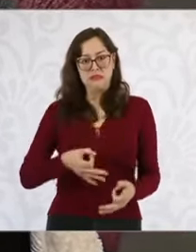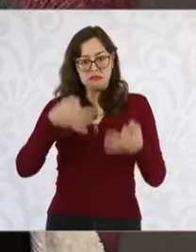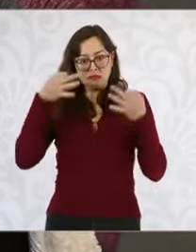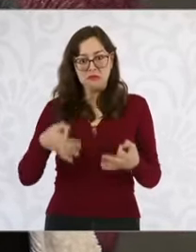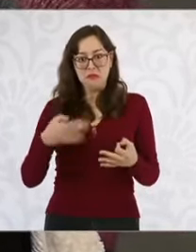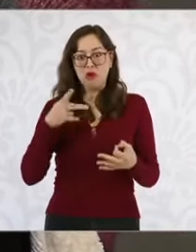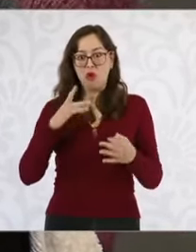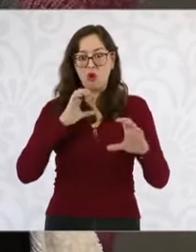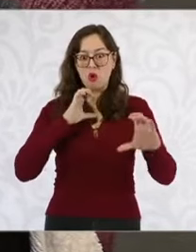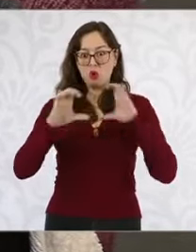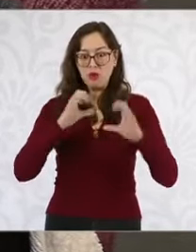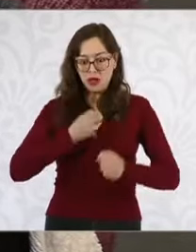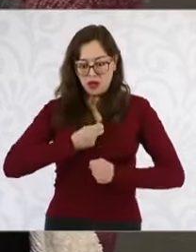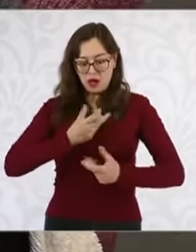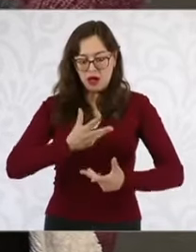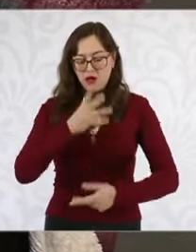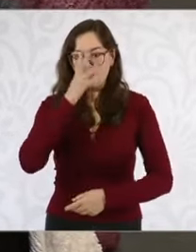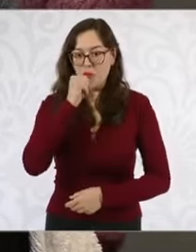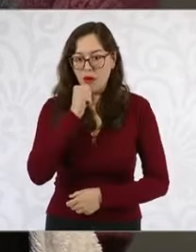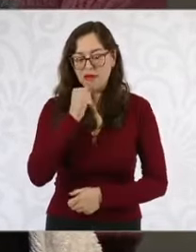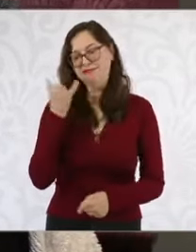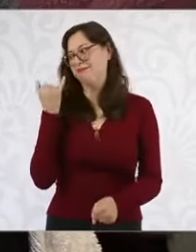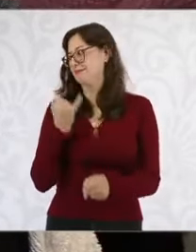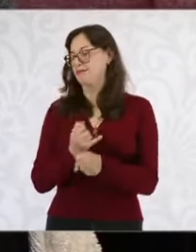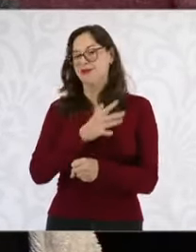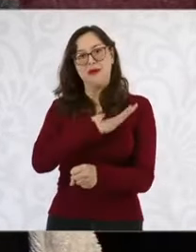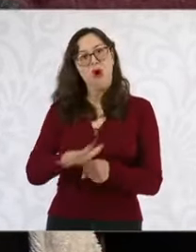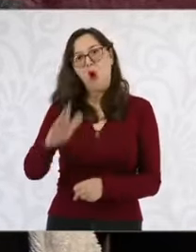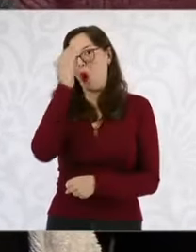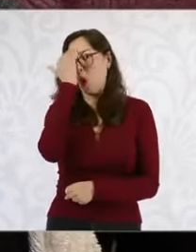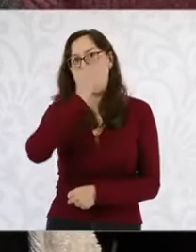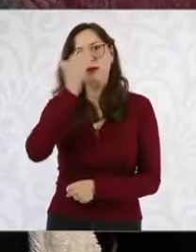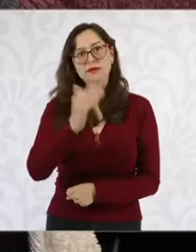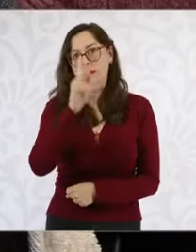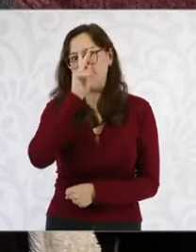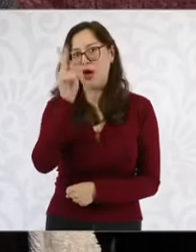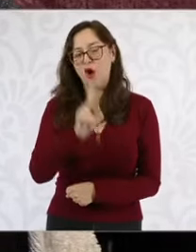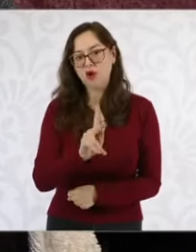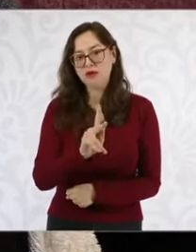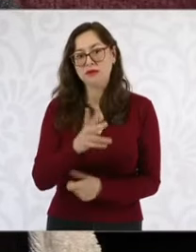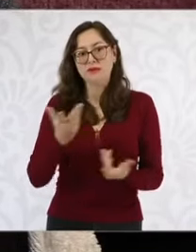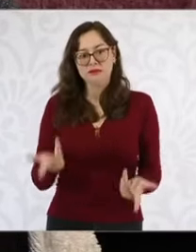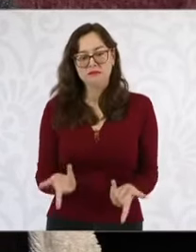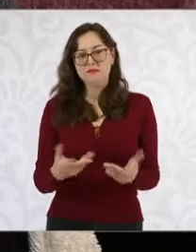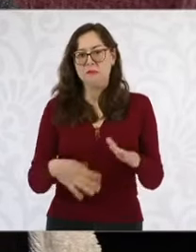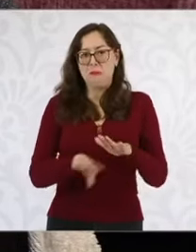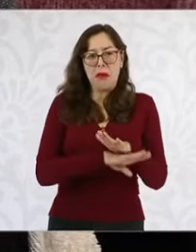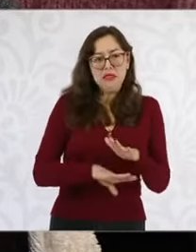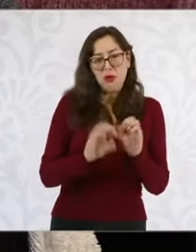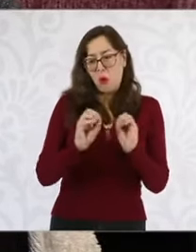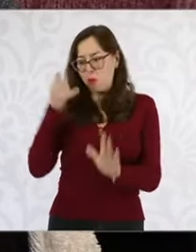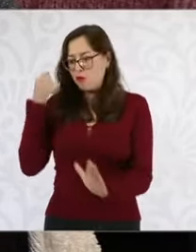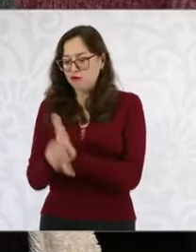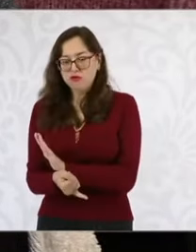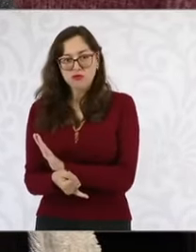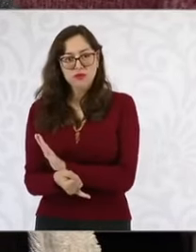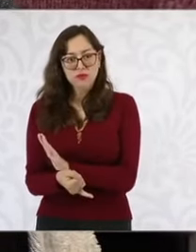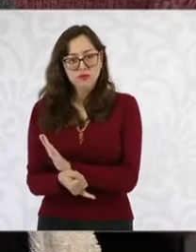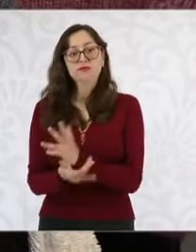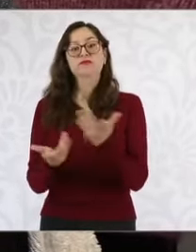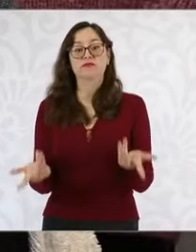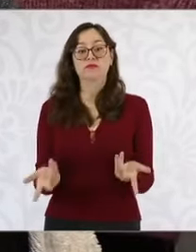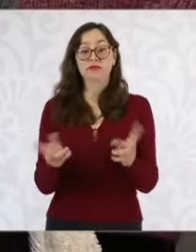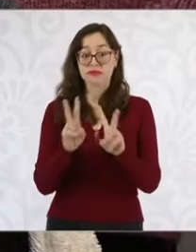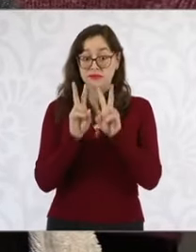el no tener acceso a expresar sus ideas y necesidades. Desde las más básicas hasta las más complejas. Un